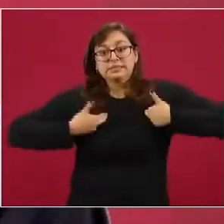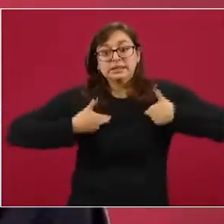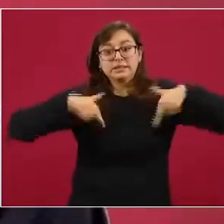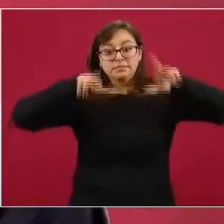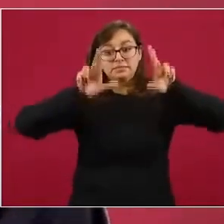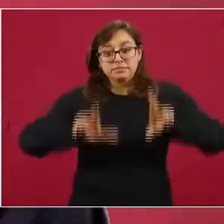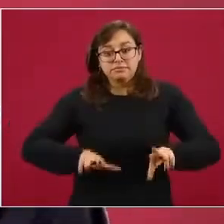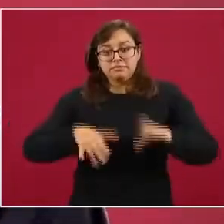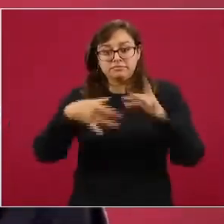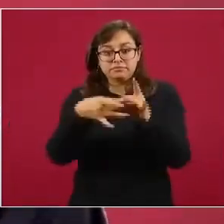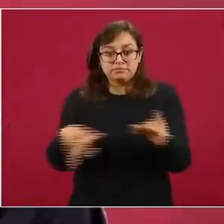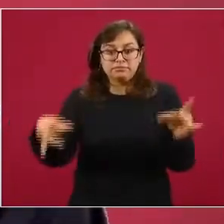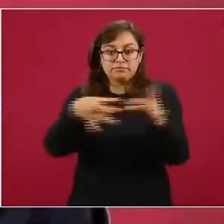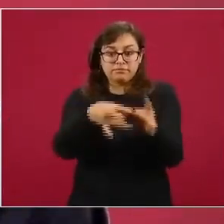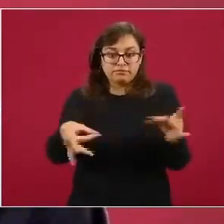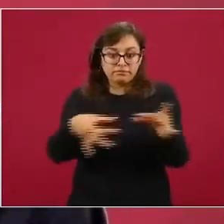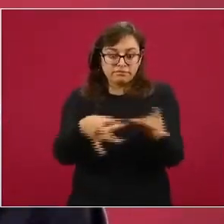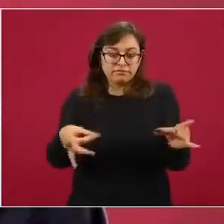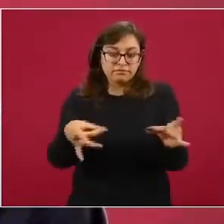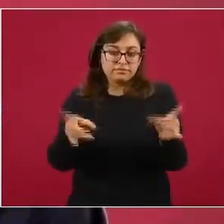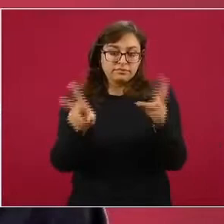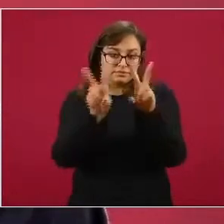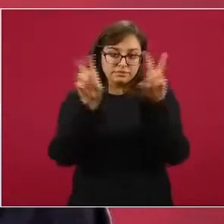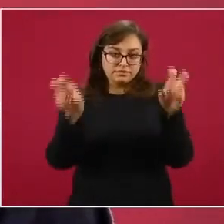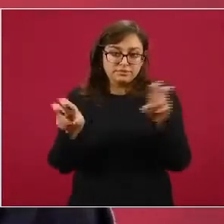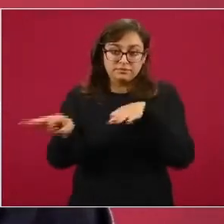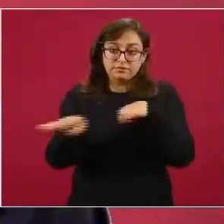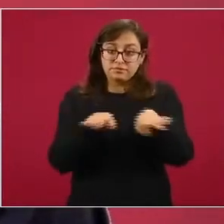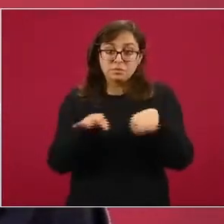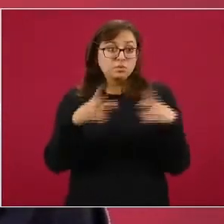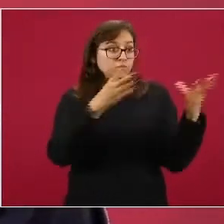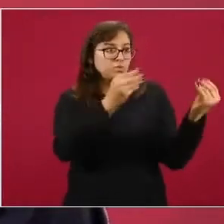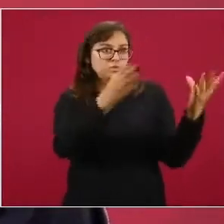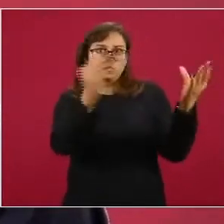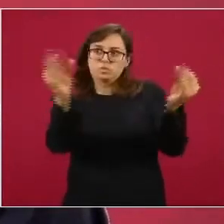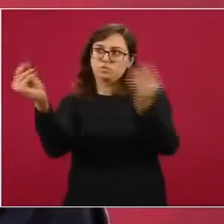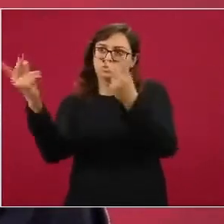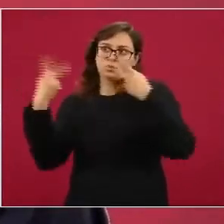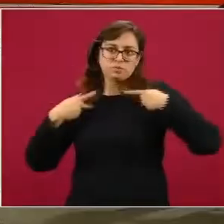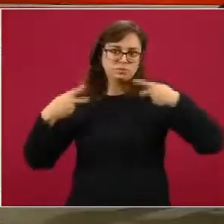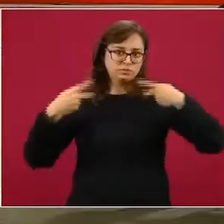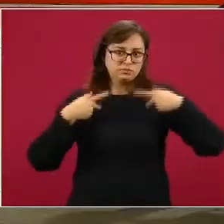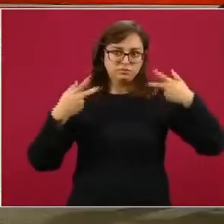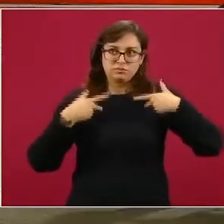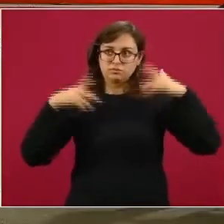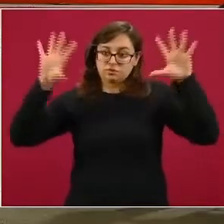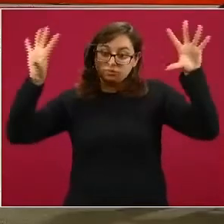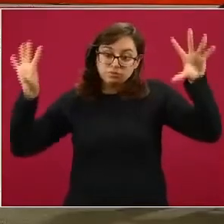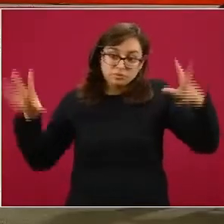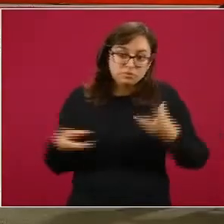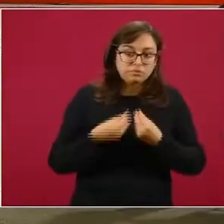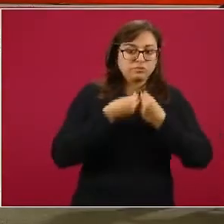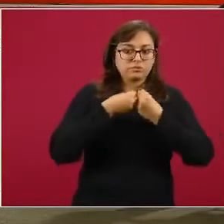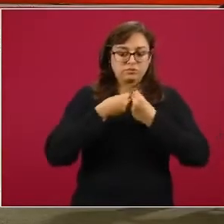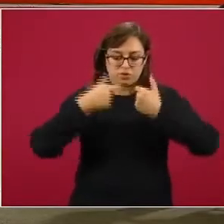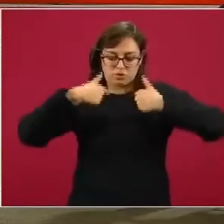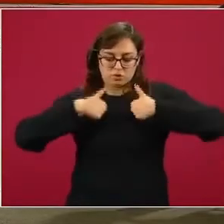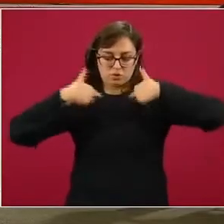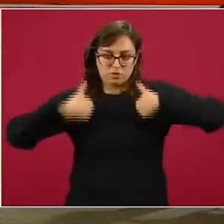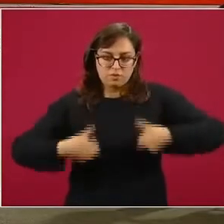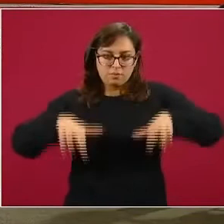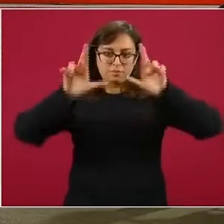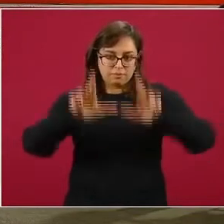conduzco la experiencia de trabajo de múltiples compañeras y compañeros del sector y